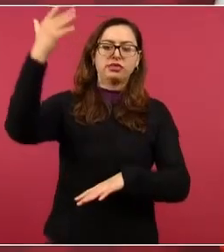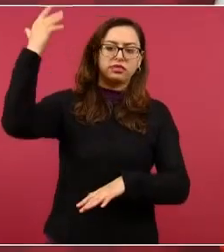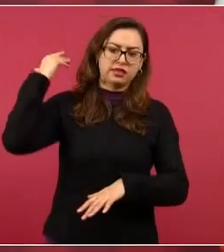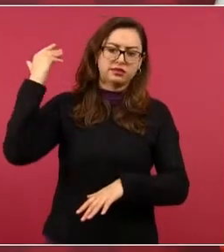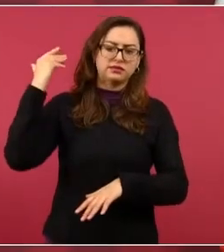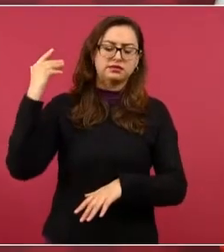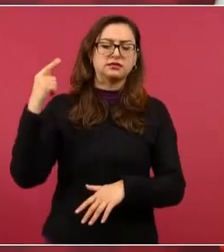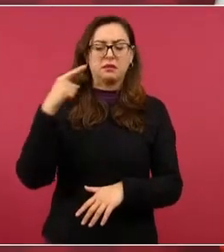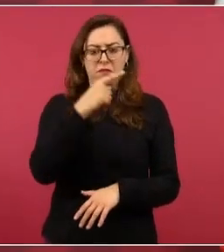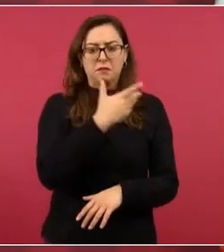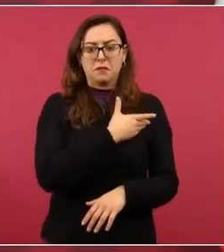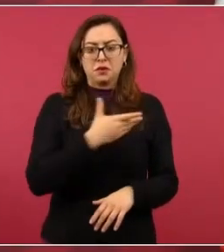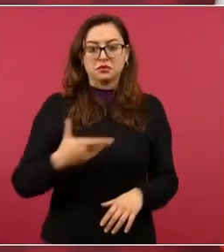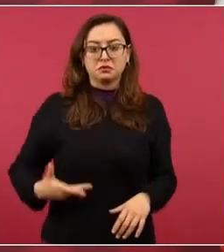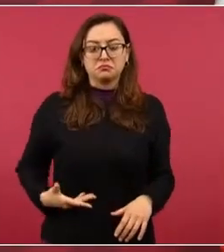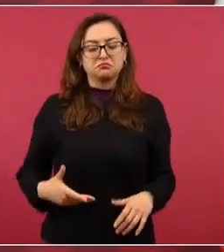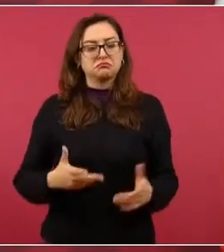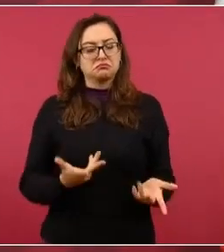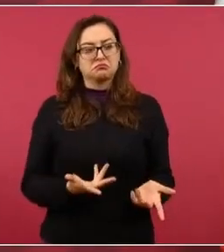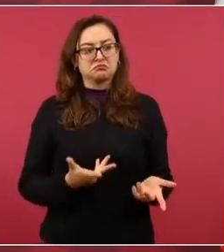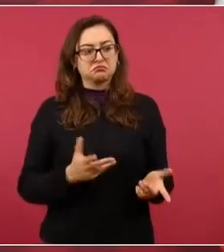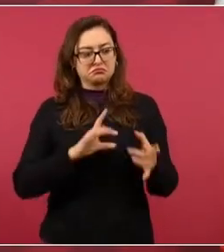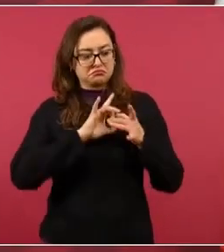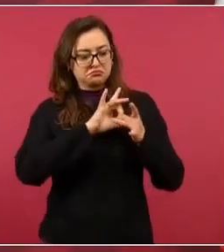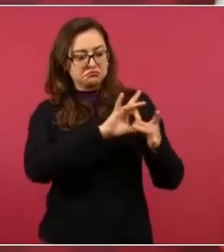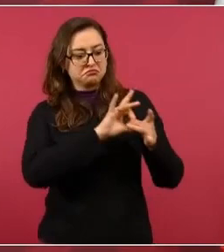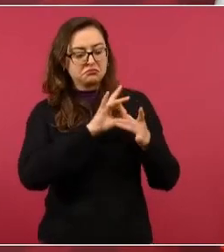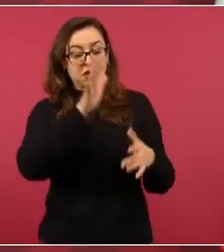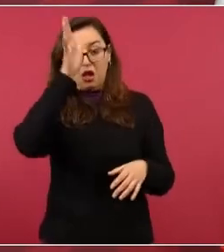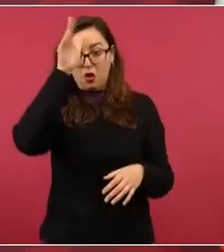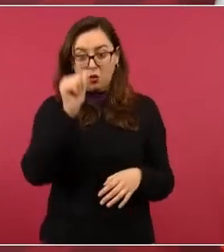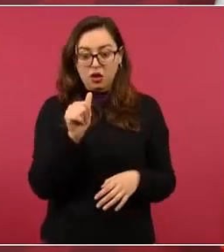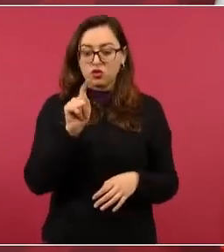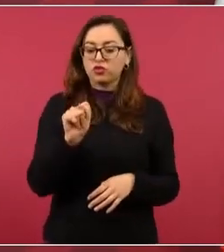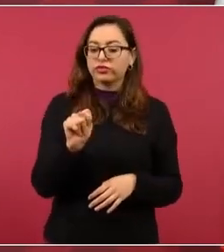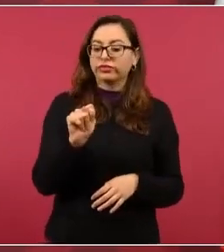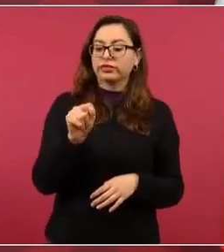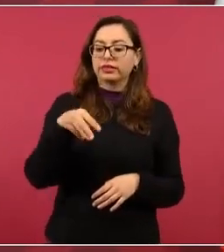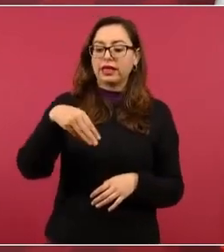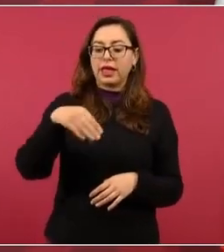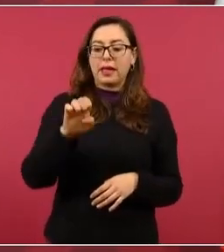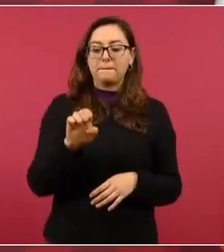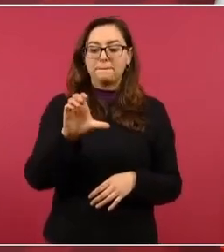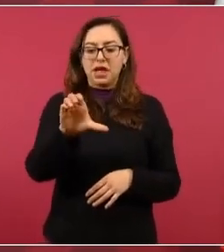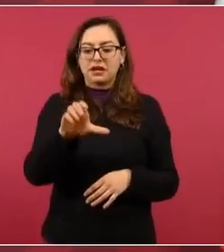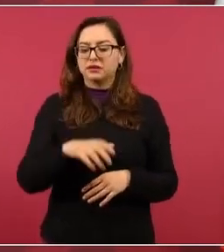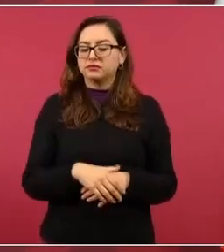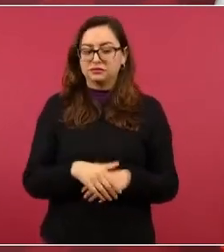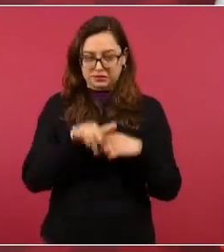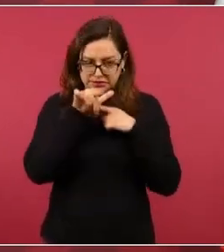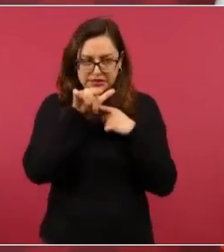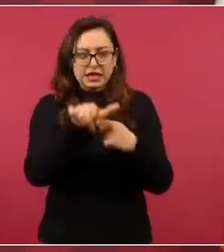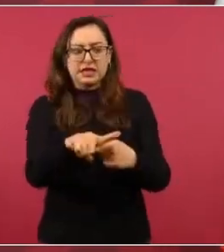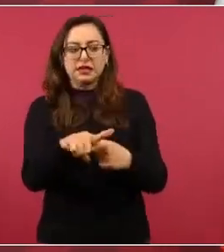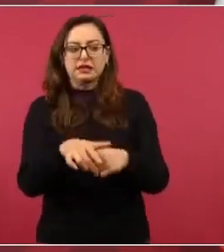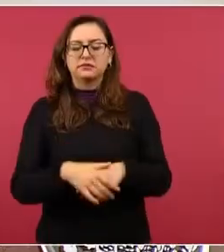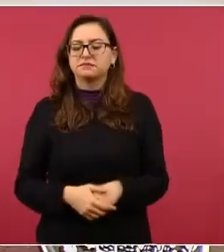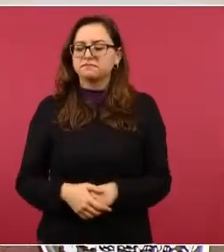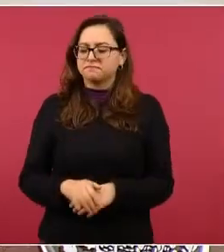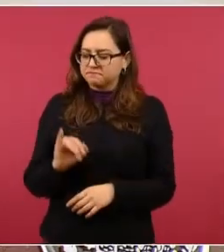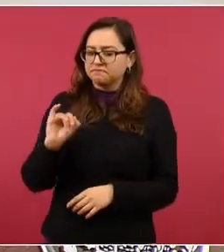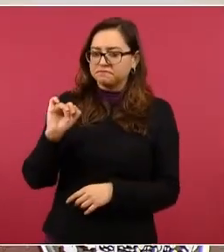el que continuara el tratado. Es que eso nos ayuda mucho,